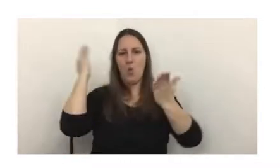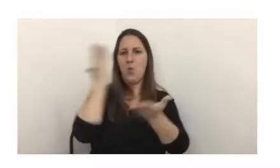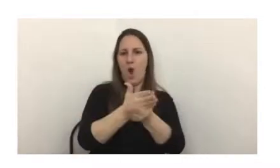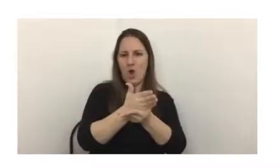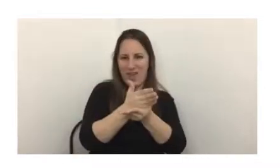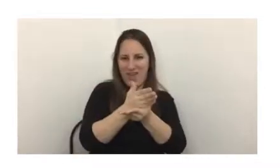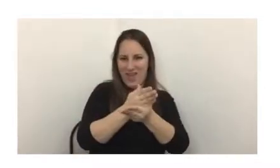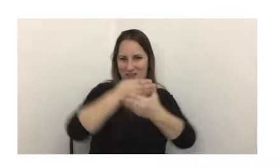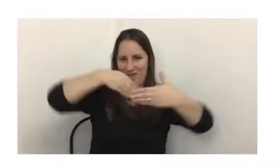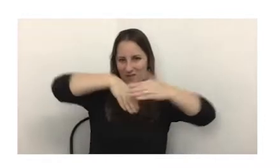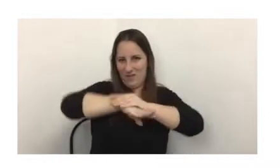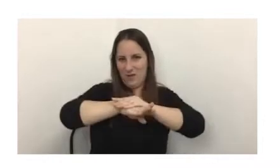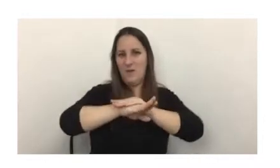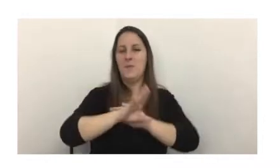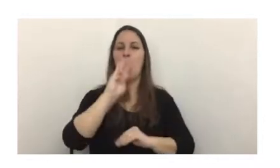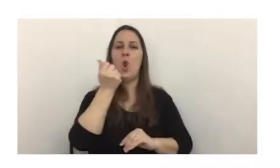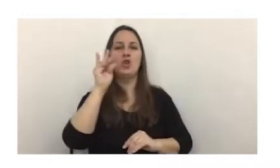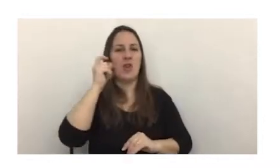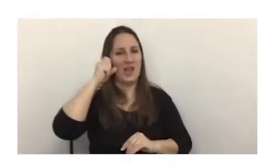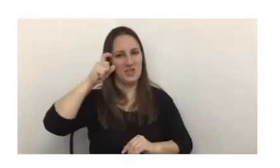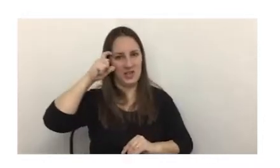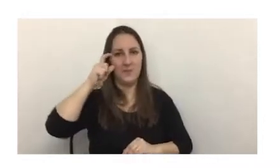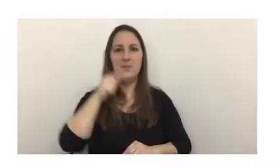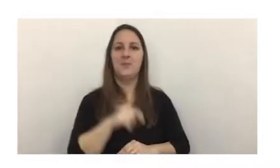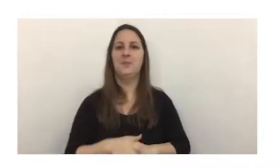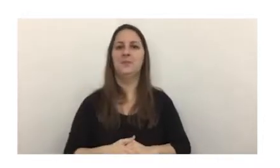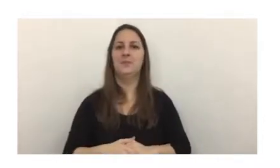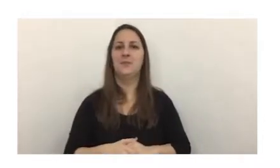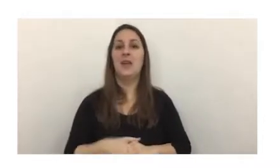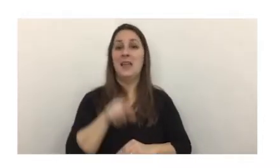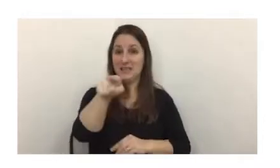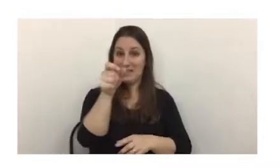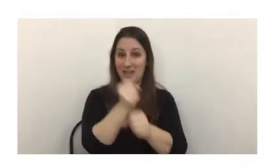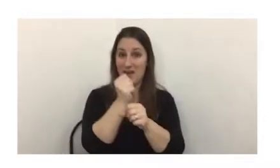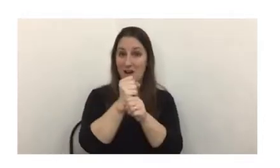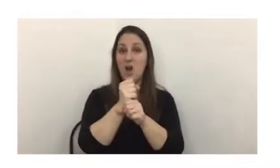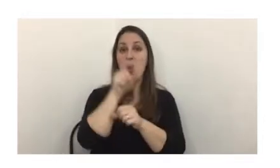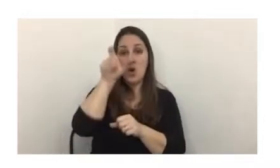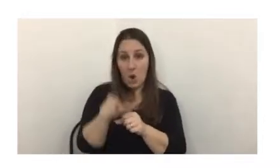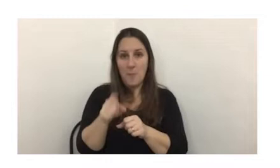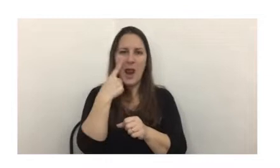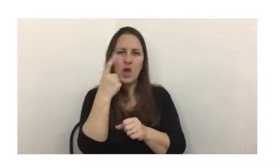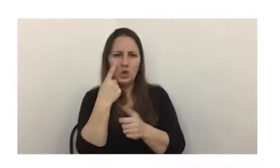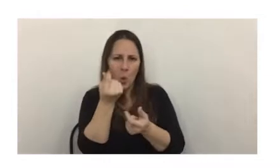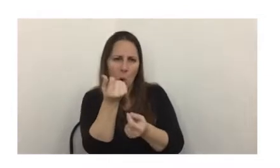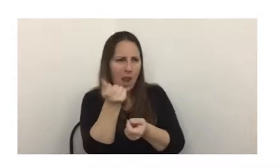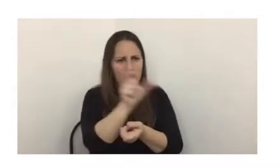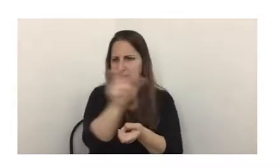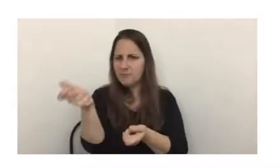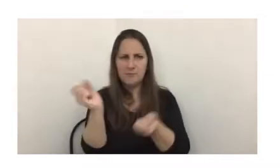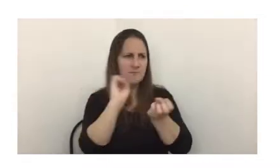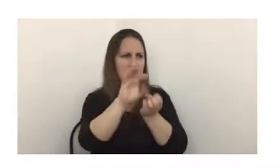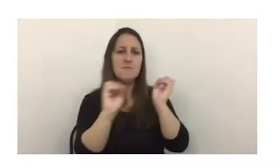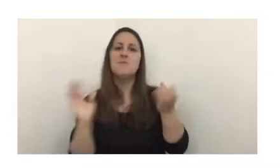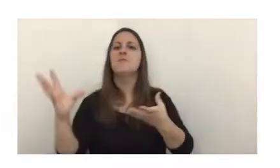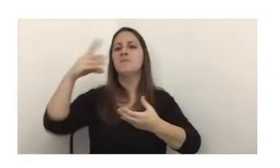formar parte de la blockchain ¿Sí? Y por este trabajo, los mineros, por validar transacciones e incorporarlas